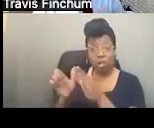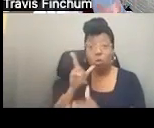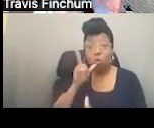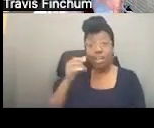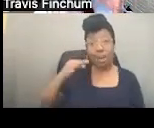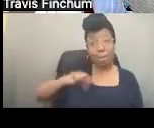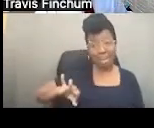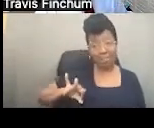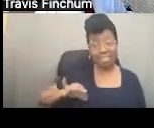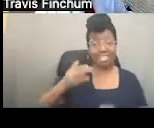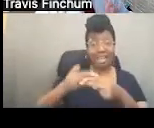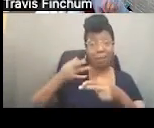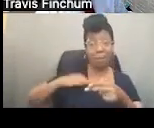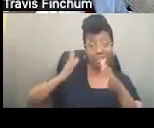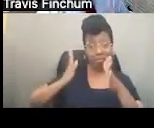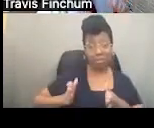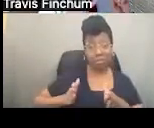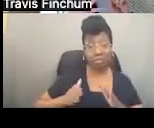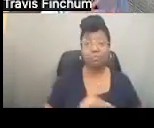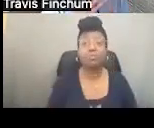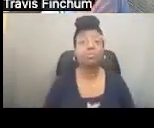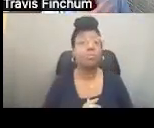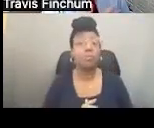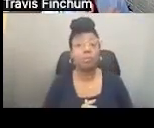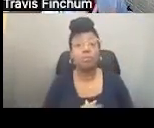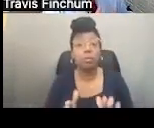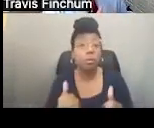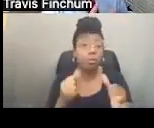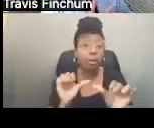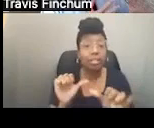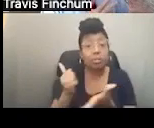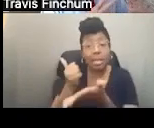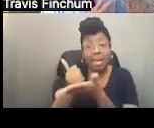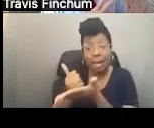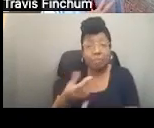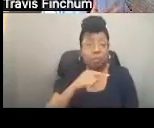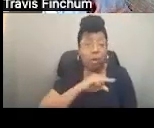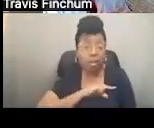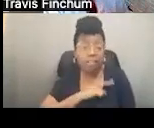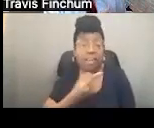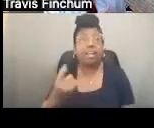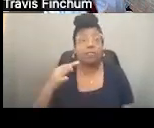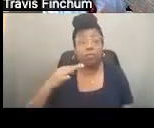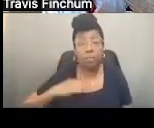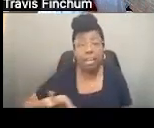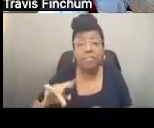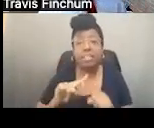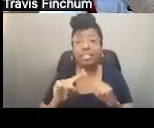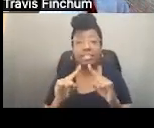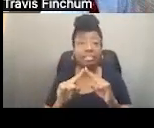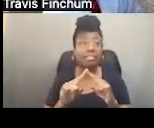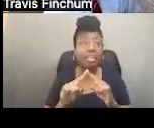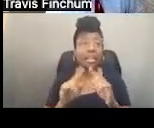o el centro de esta planeación que estamos tratando de nuevamente ayudar para que este individuo califique para